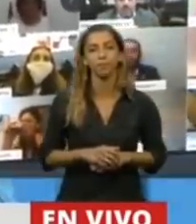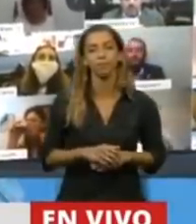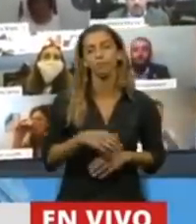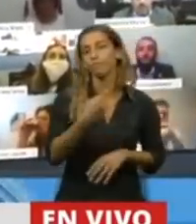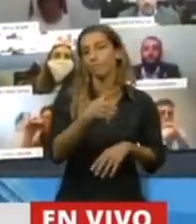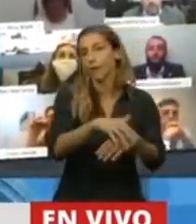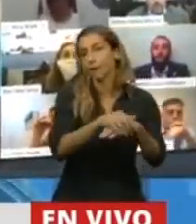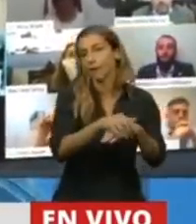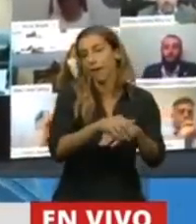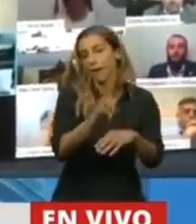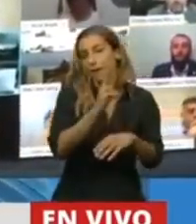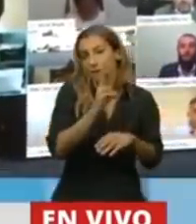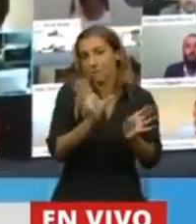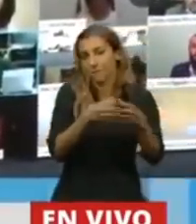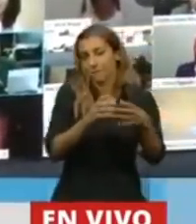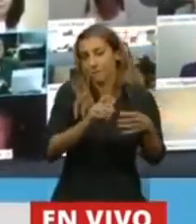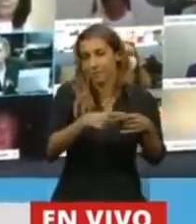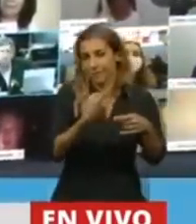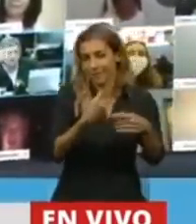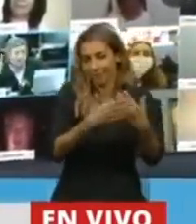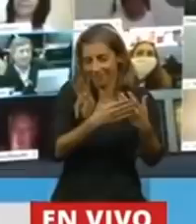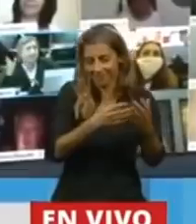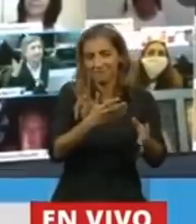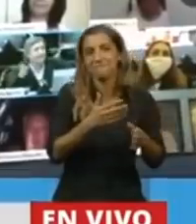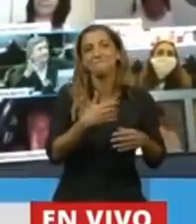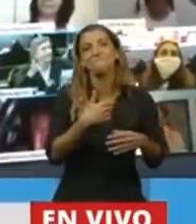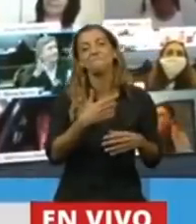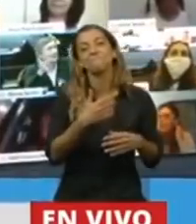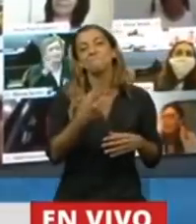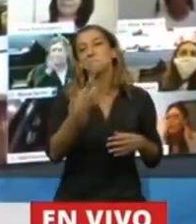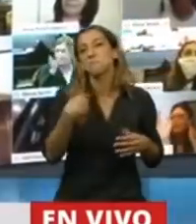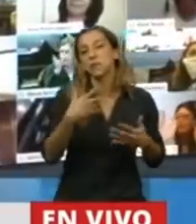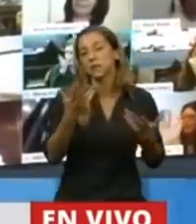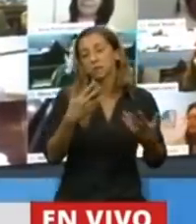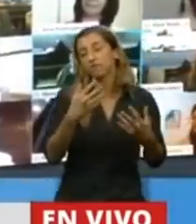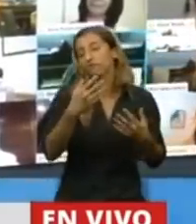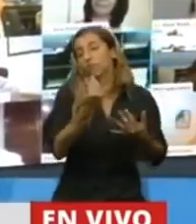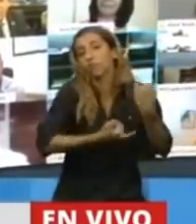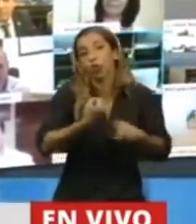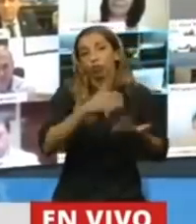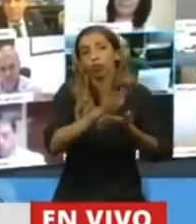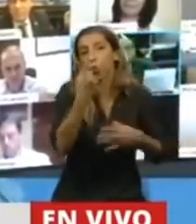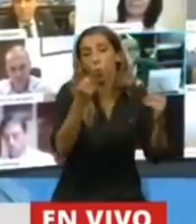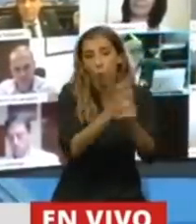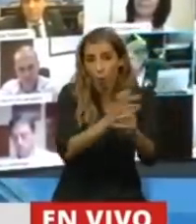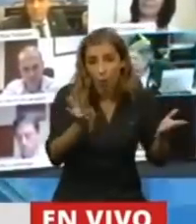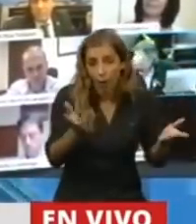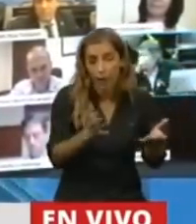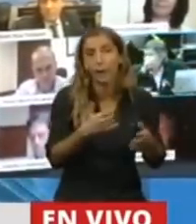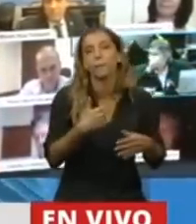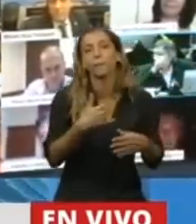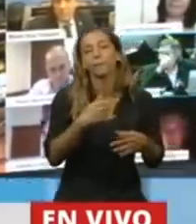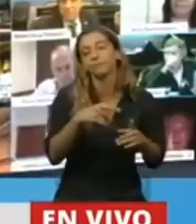la legisladora Berman, me acercó a un problema que tenían, y también el